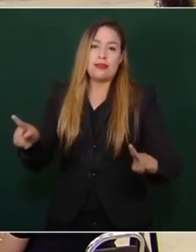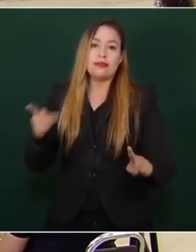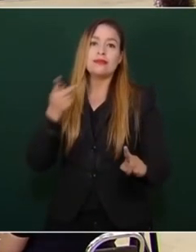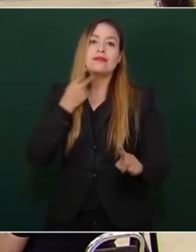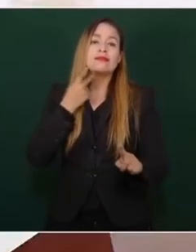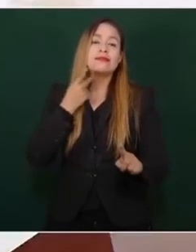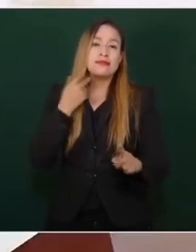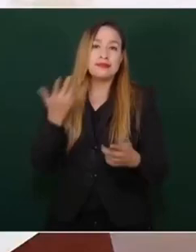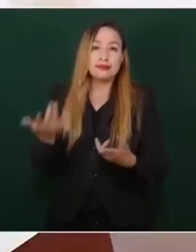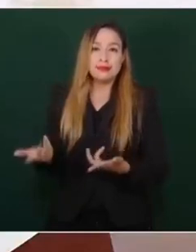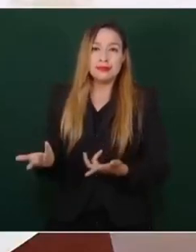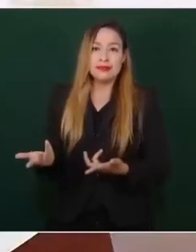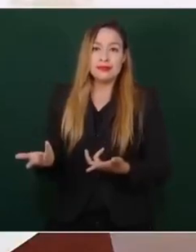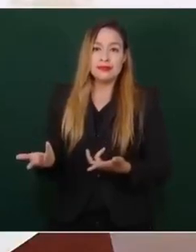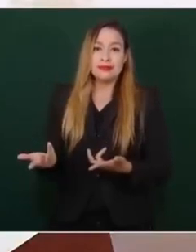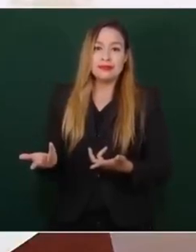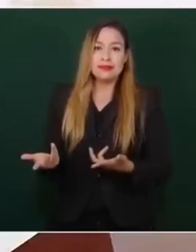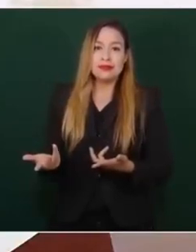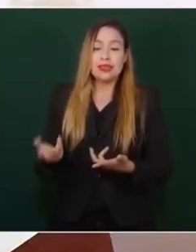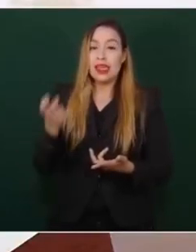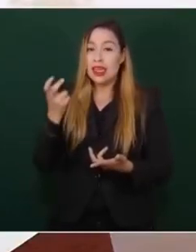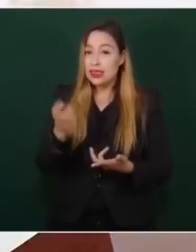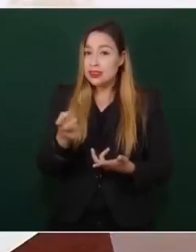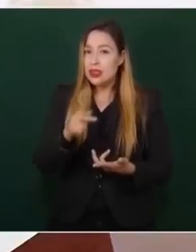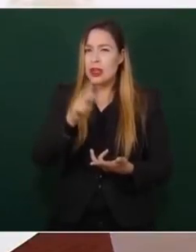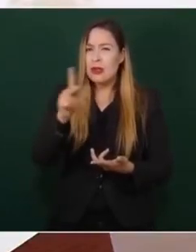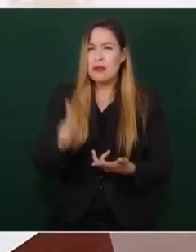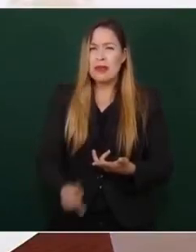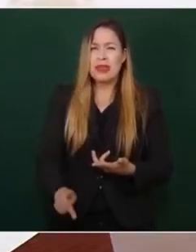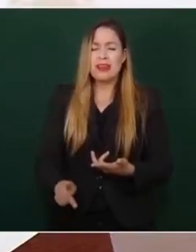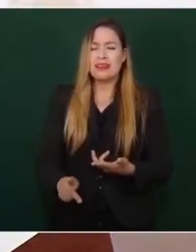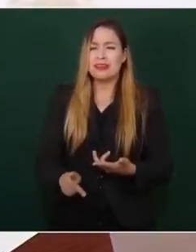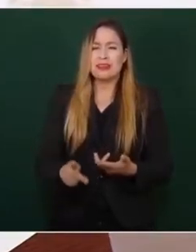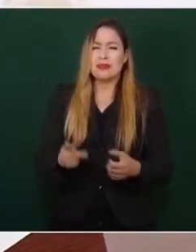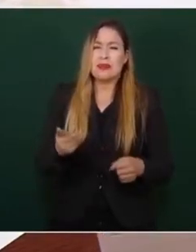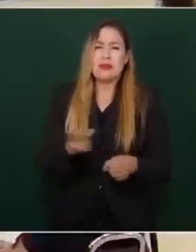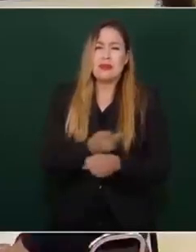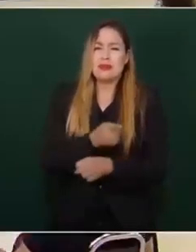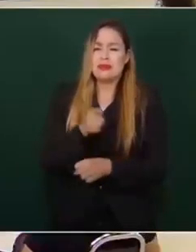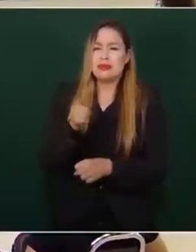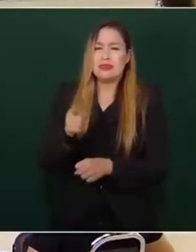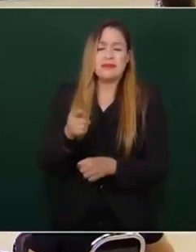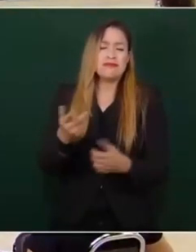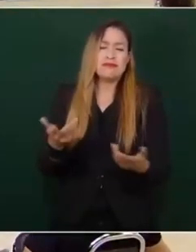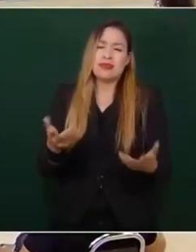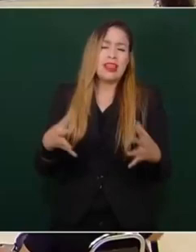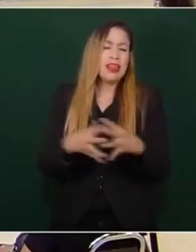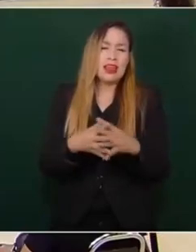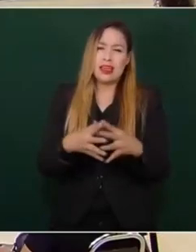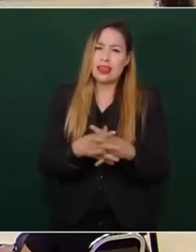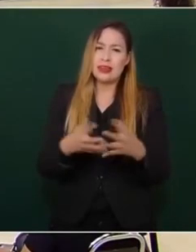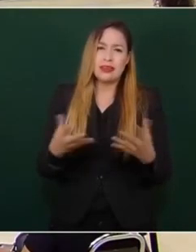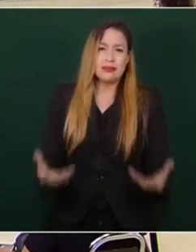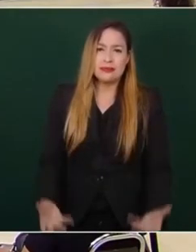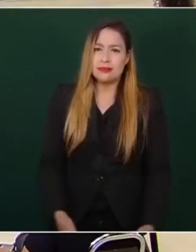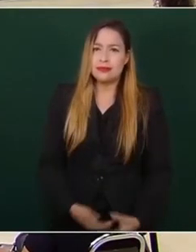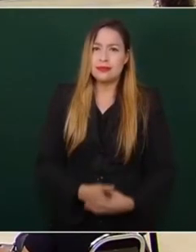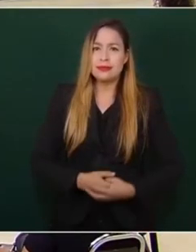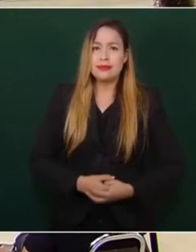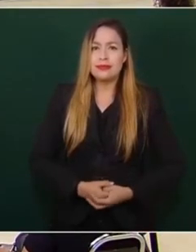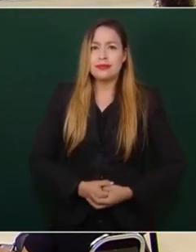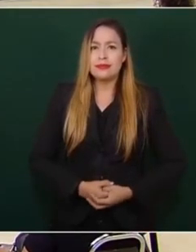Entonces, lo peor que puede haber es la guerra. Y en el caso